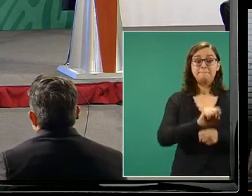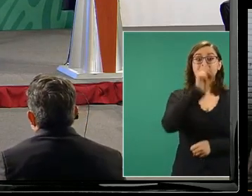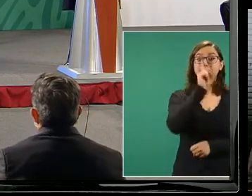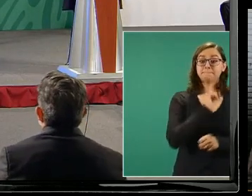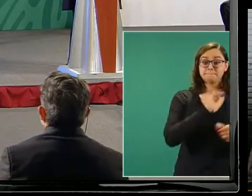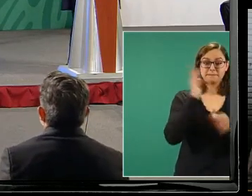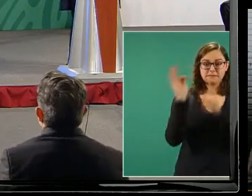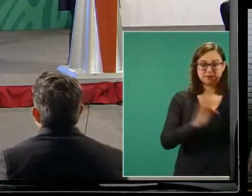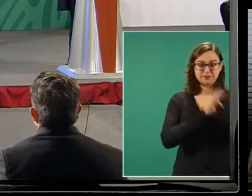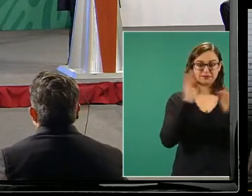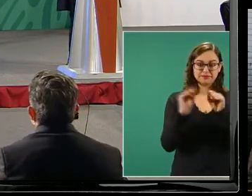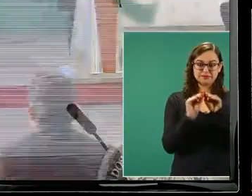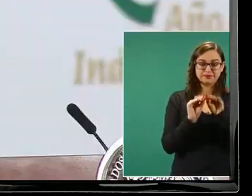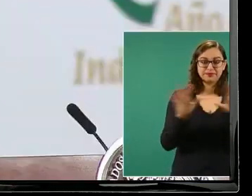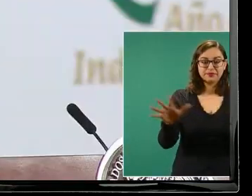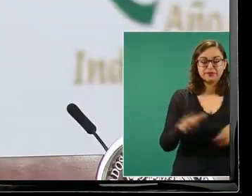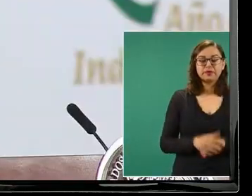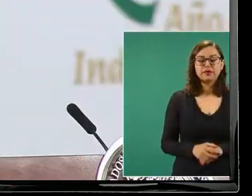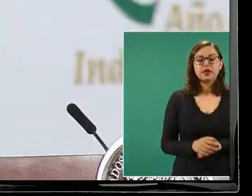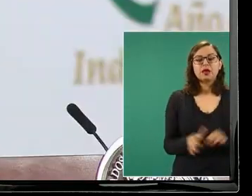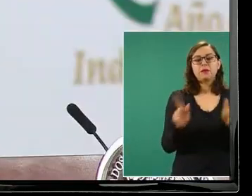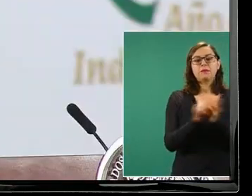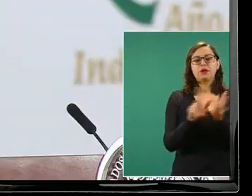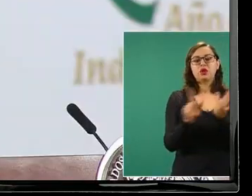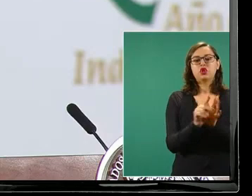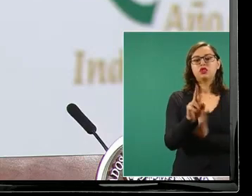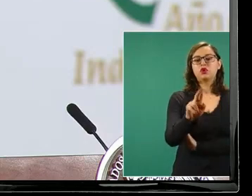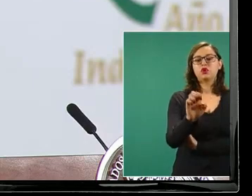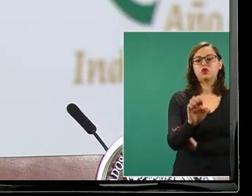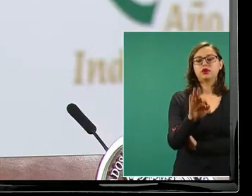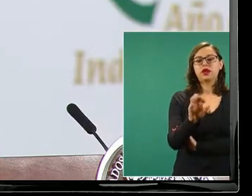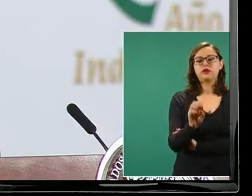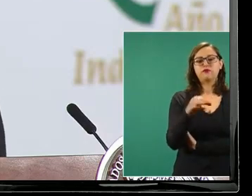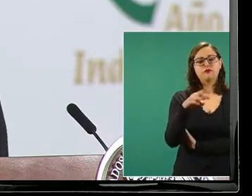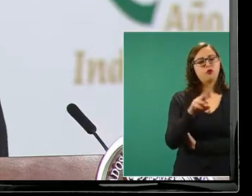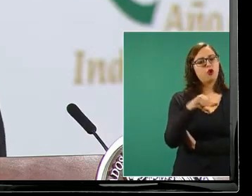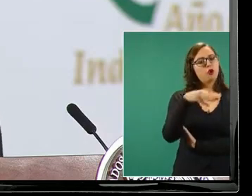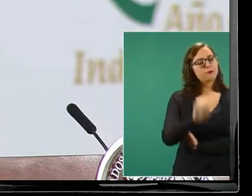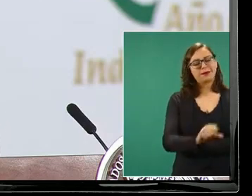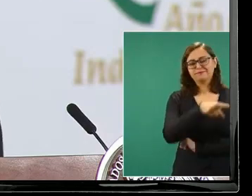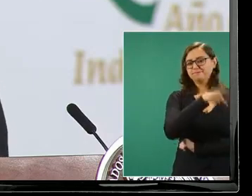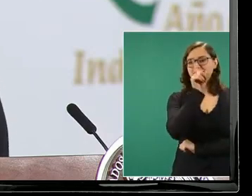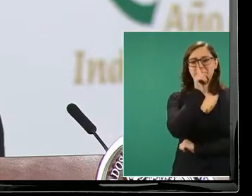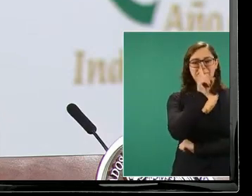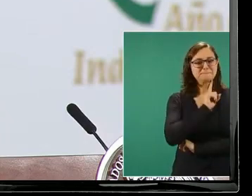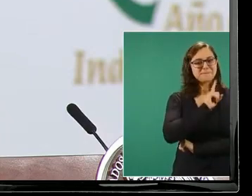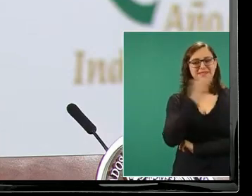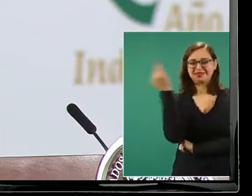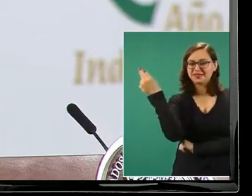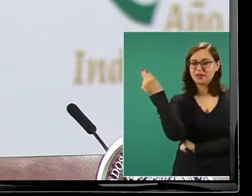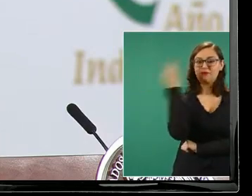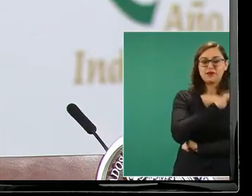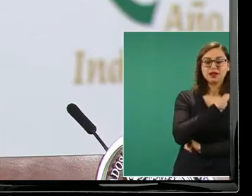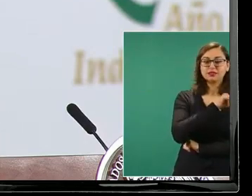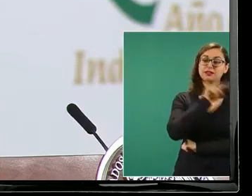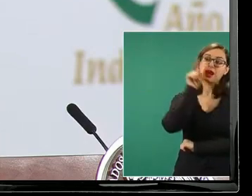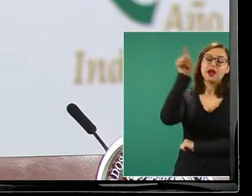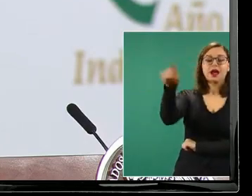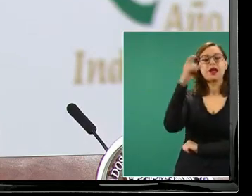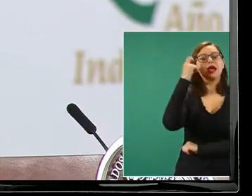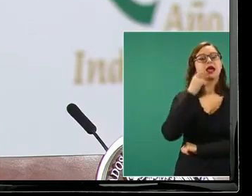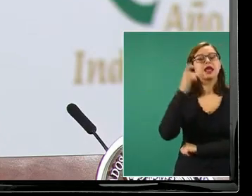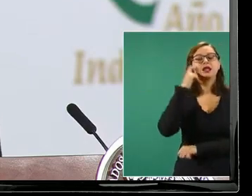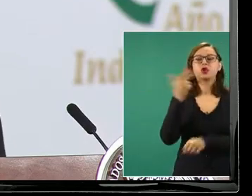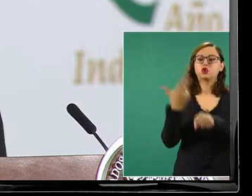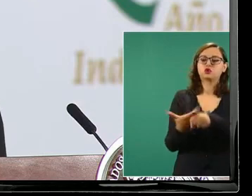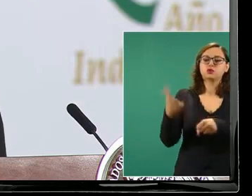nota falsa del diario reforma sobre la apertura de un hospital en Tlacuapa Guerrero el diario reforma publicó una